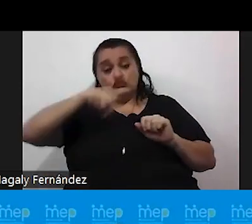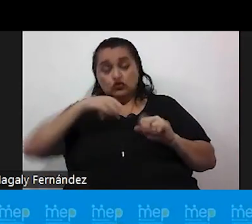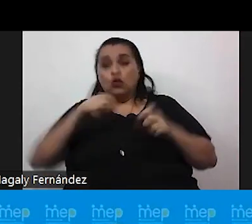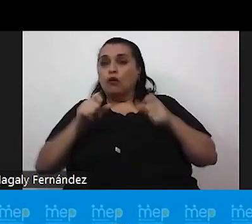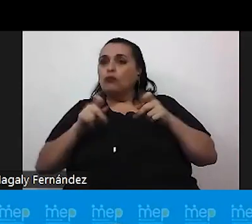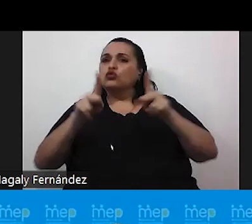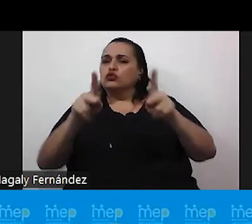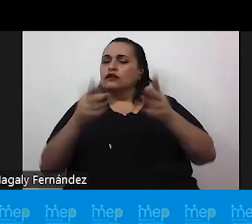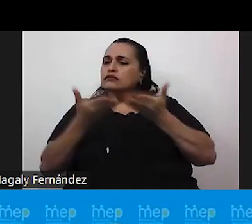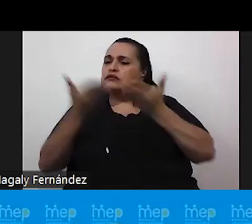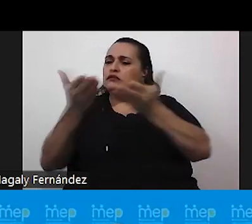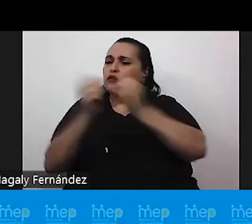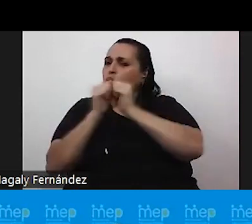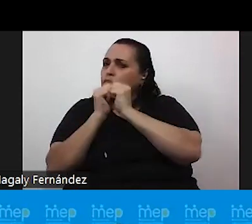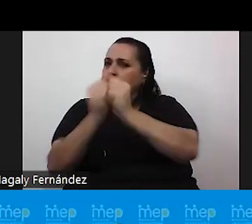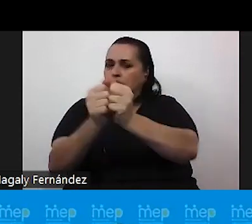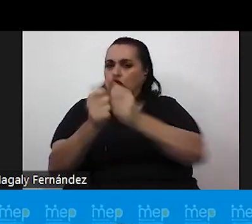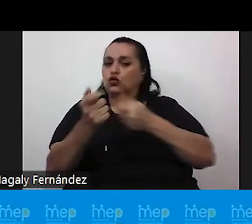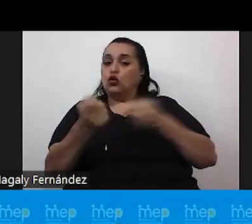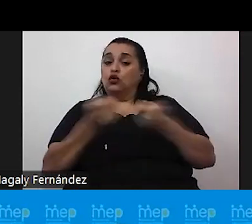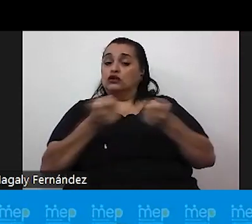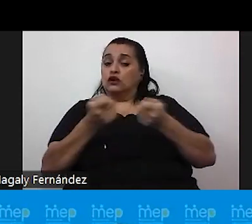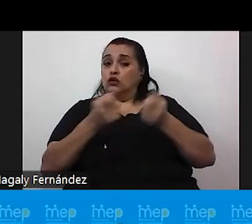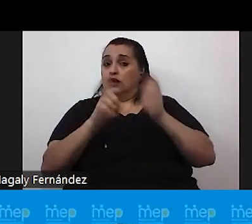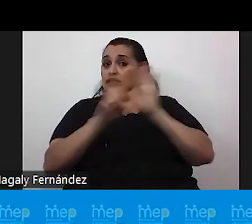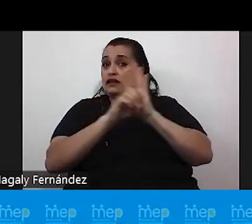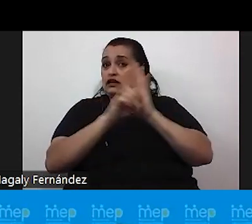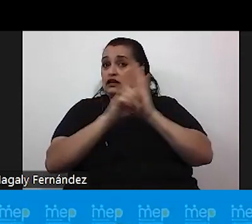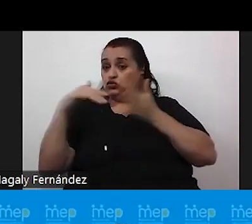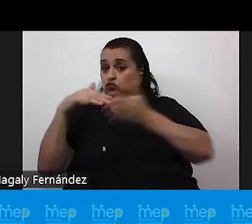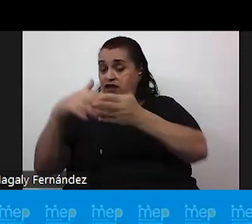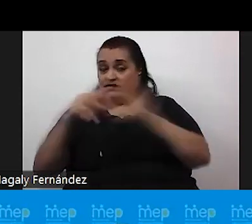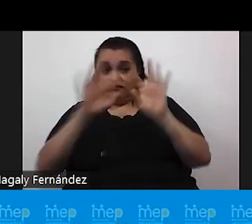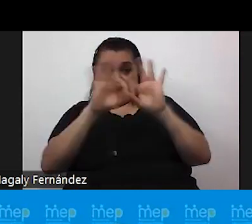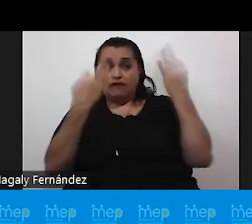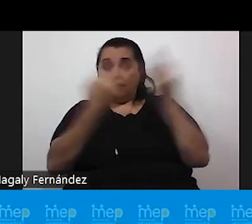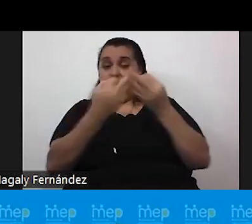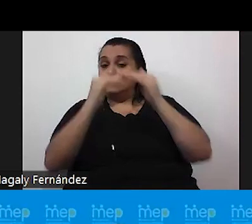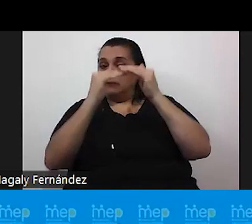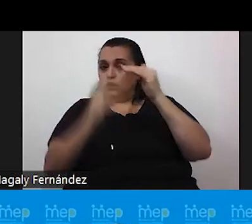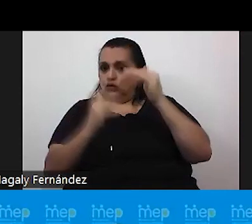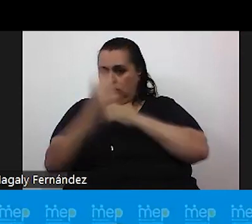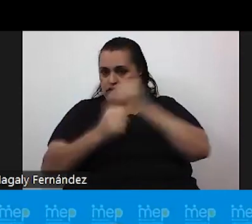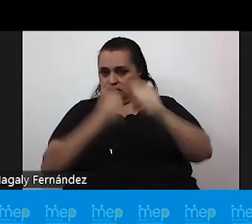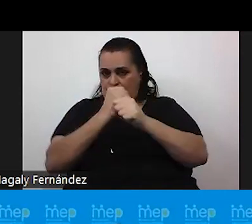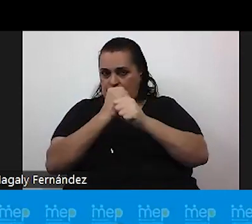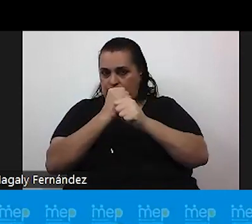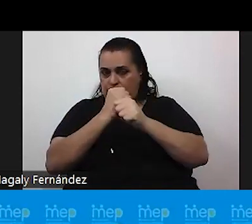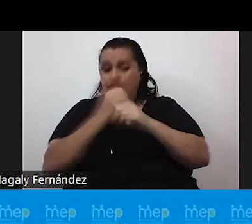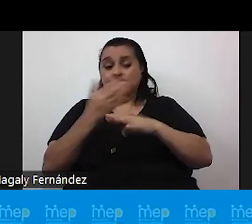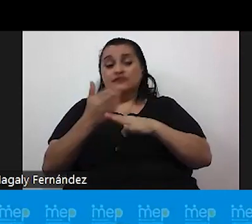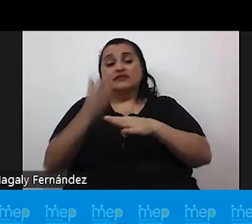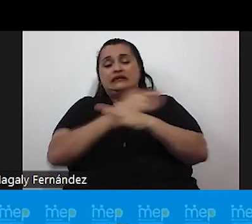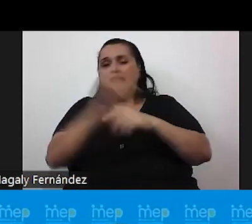acompañamiento desde la Contraloría de Derechos Estudiantiles a familias de personas menores de edad en el cual han tenido que